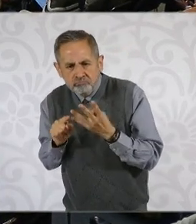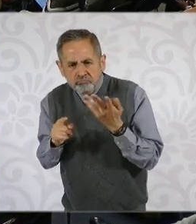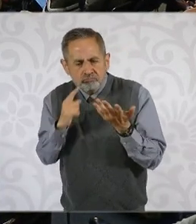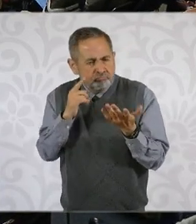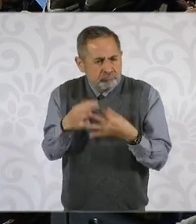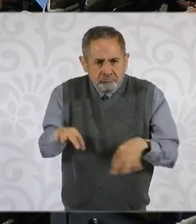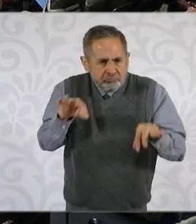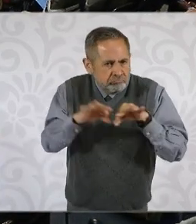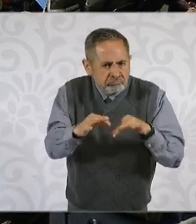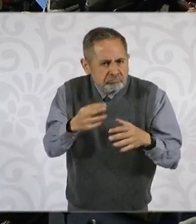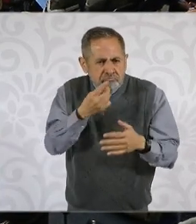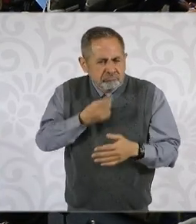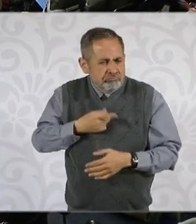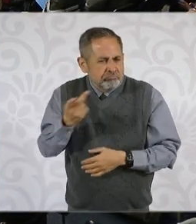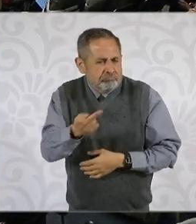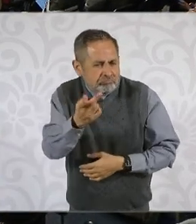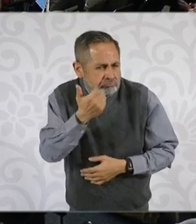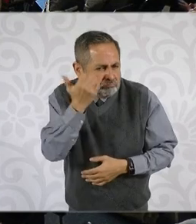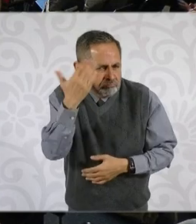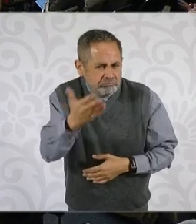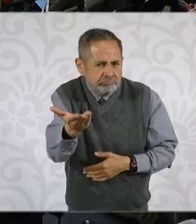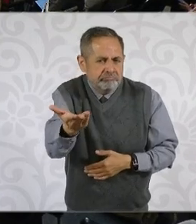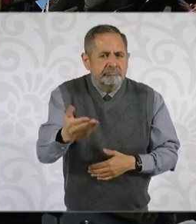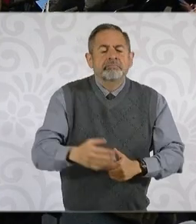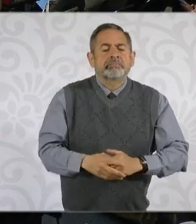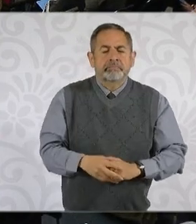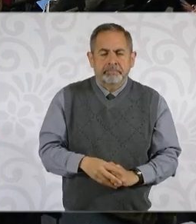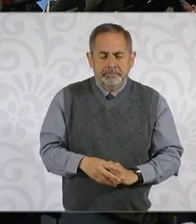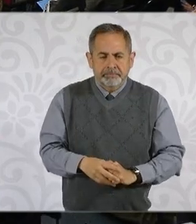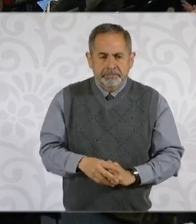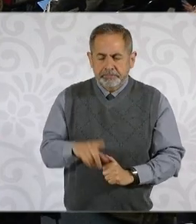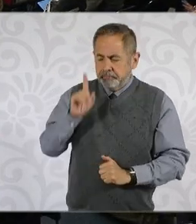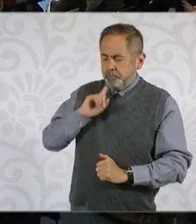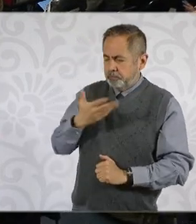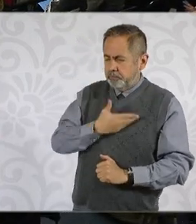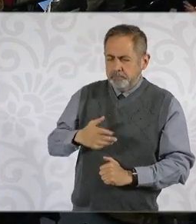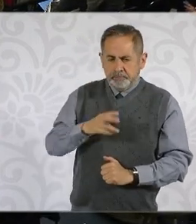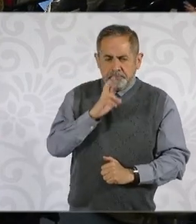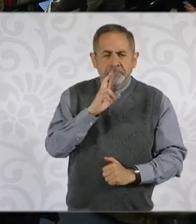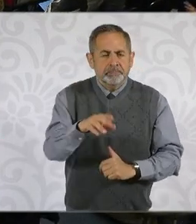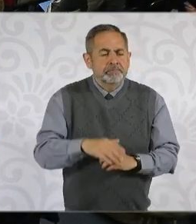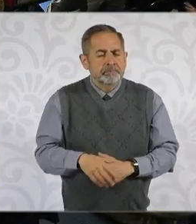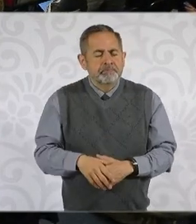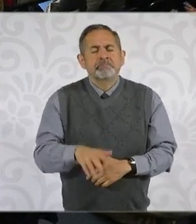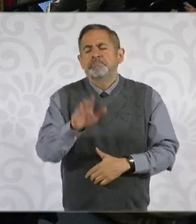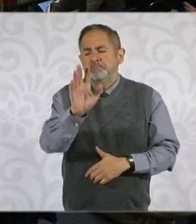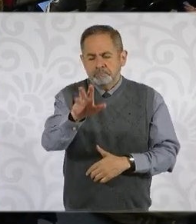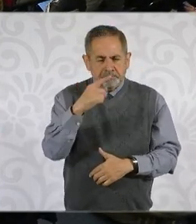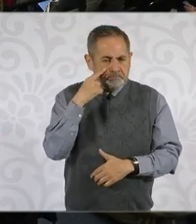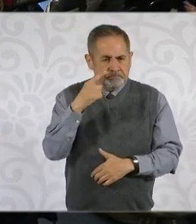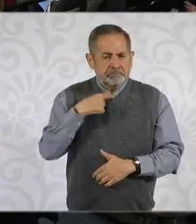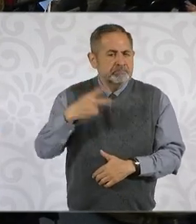que sea importante. Sí, la dinámica de las giras que estamos haciendo ahora